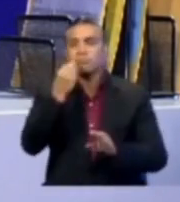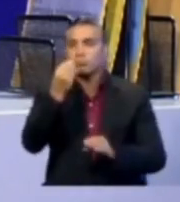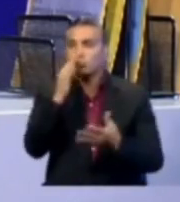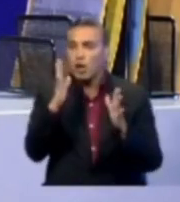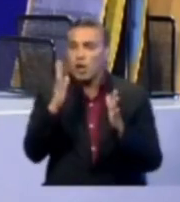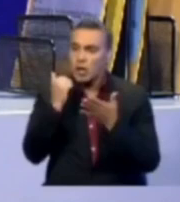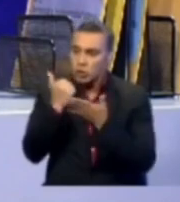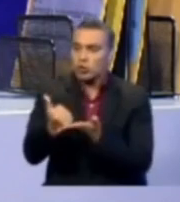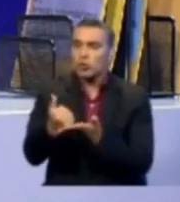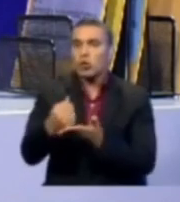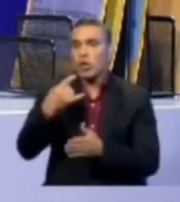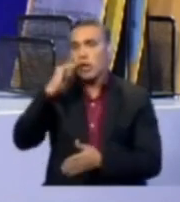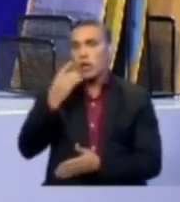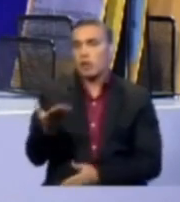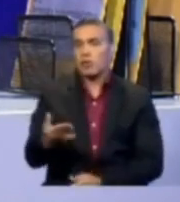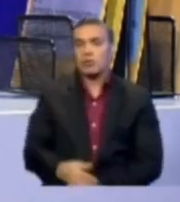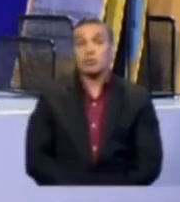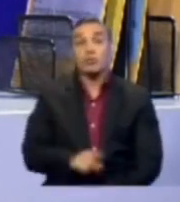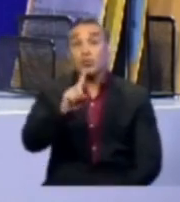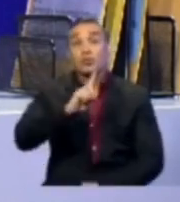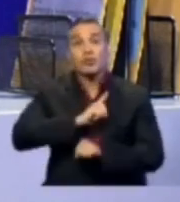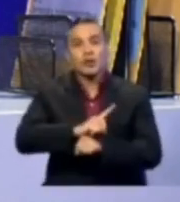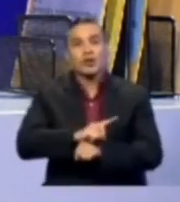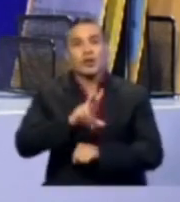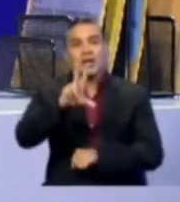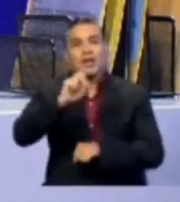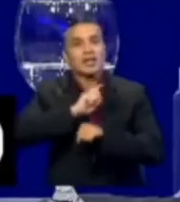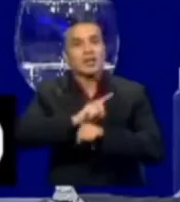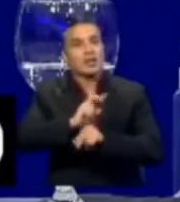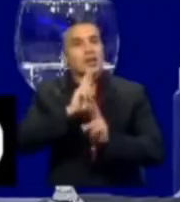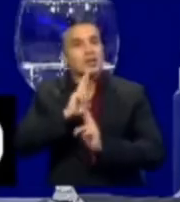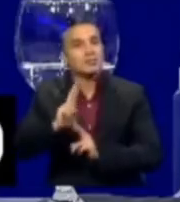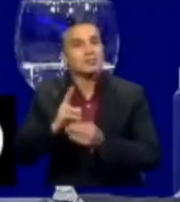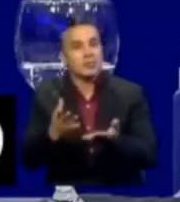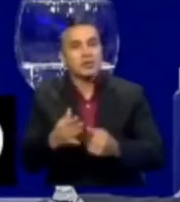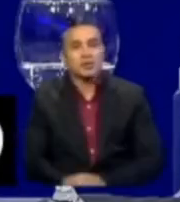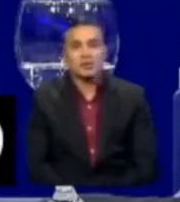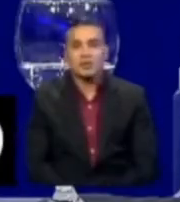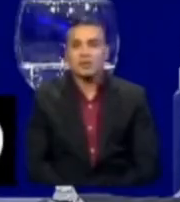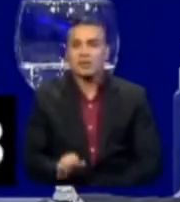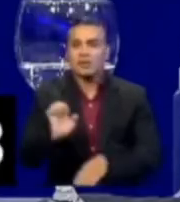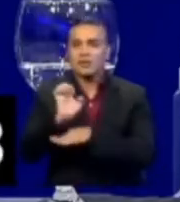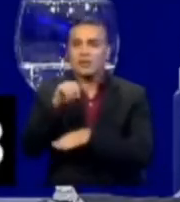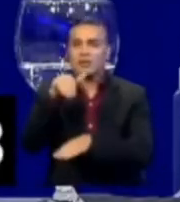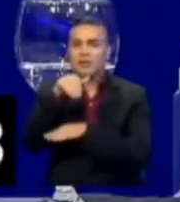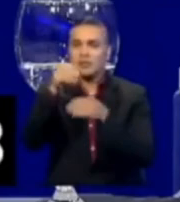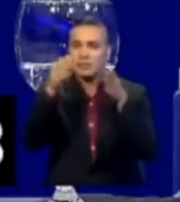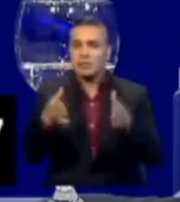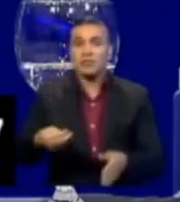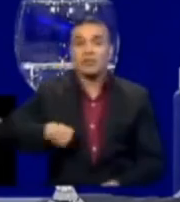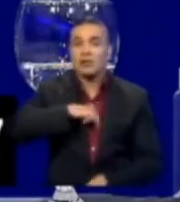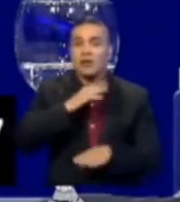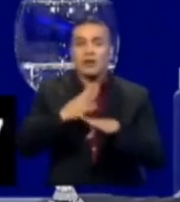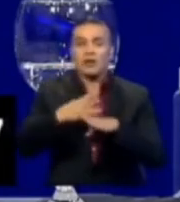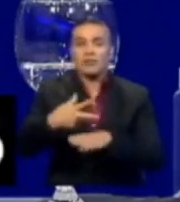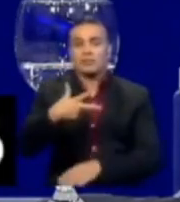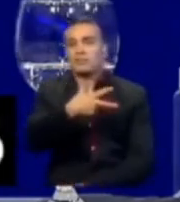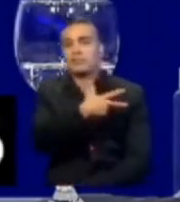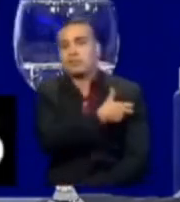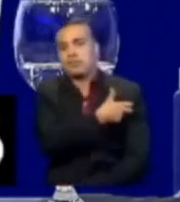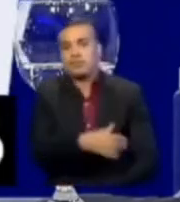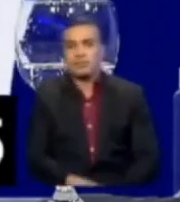crónica infantil? Recordamos que tiene un minuto y 30 segundos. Ecuatorianos, esta semana hemos hablado de vacunación.